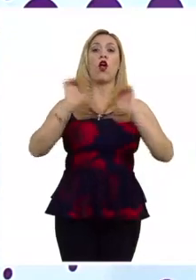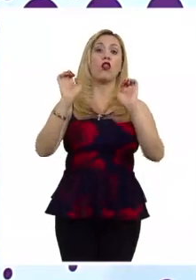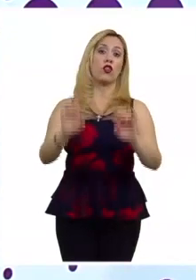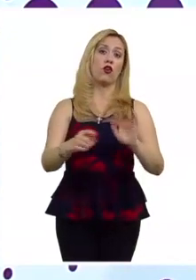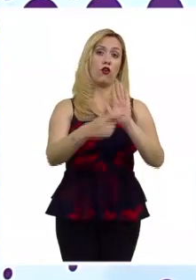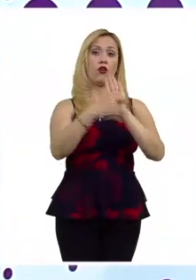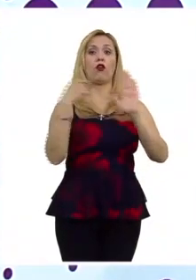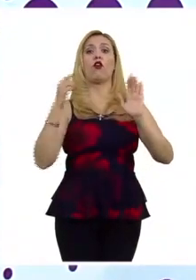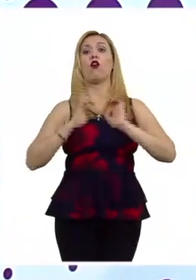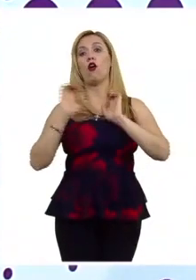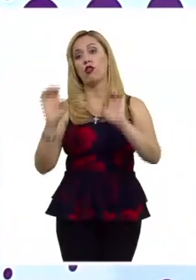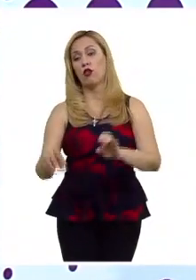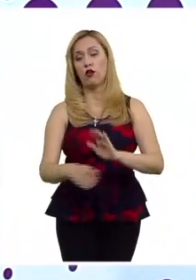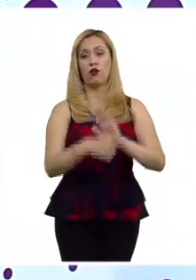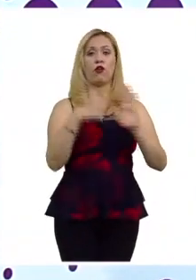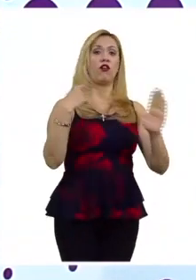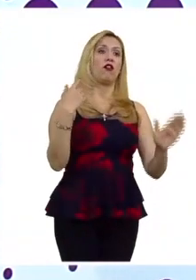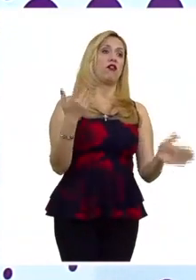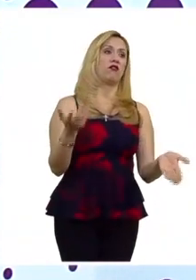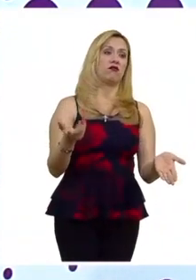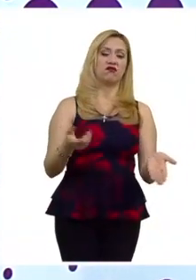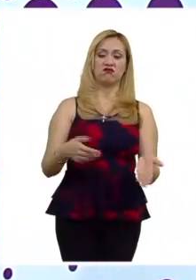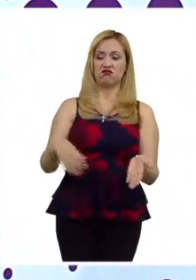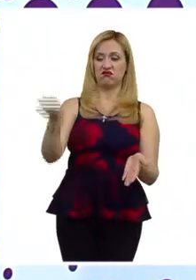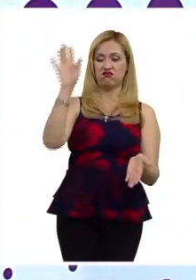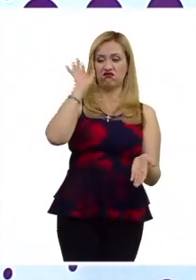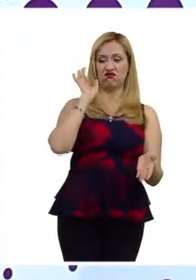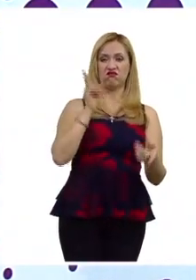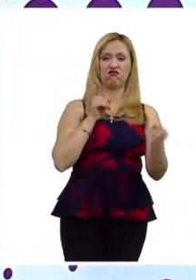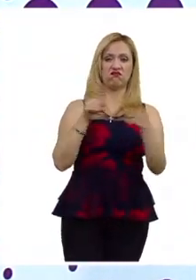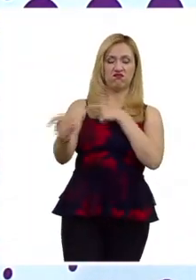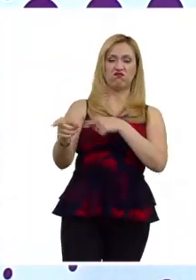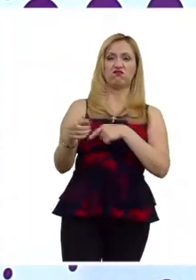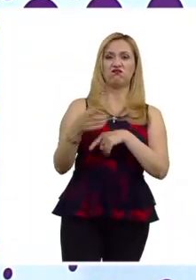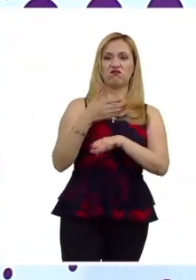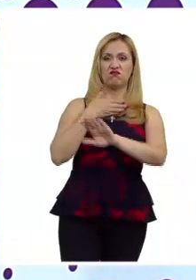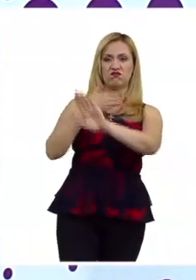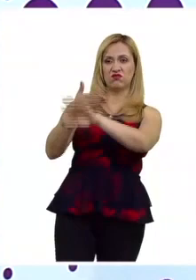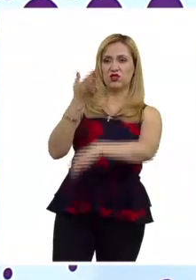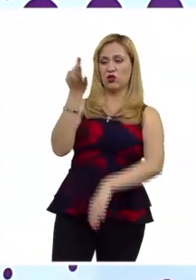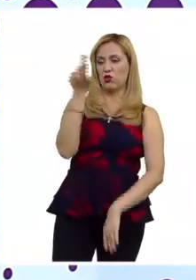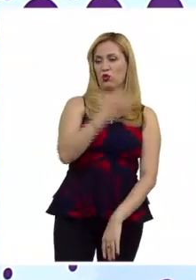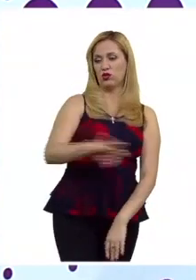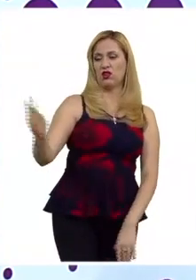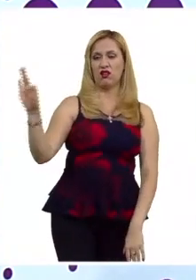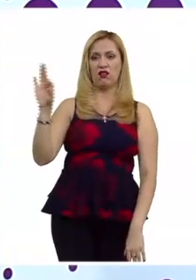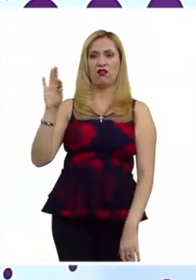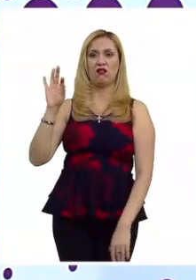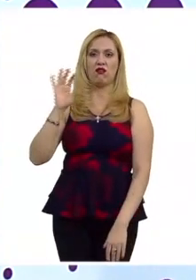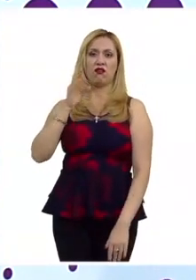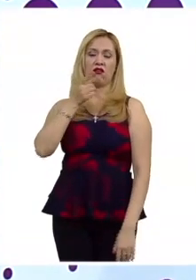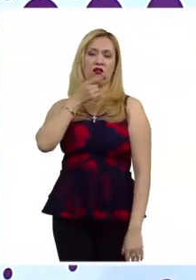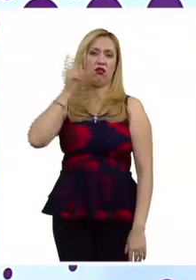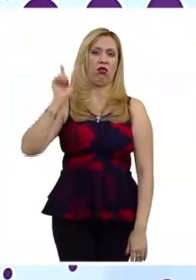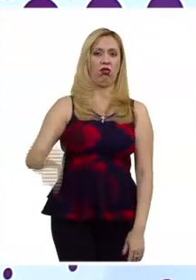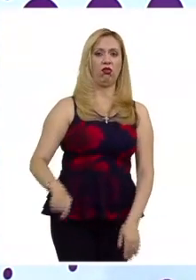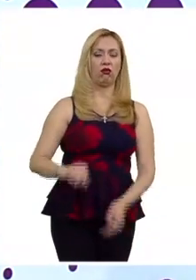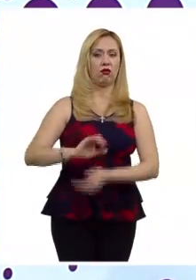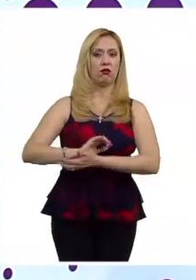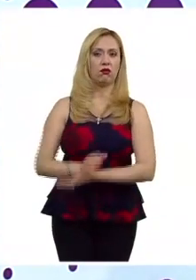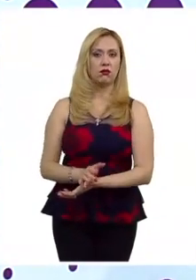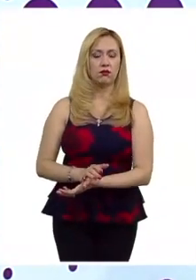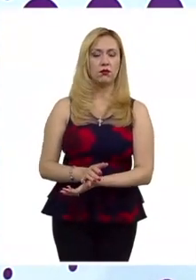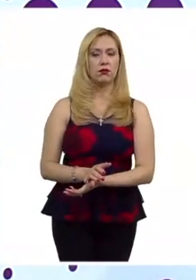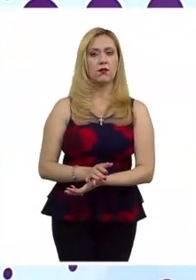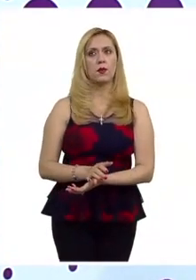cuando puede ser chocante puede ser ofensivo puede ser lo que sea pero a veces se